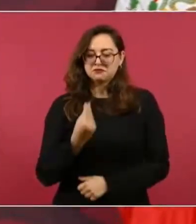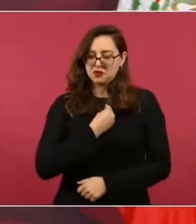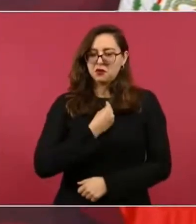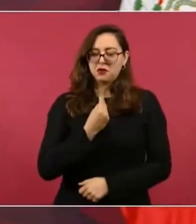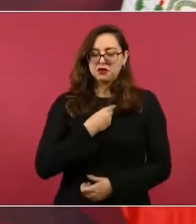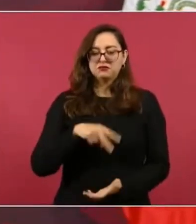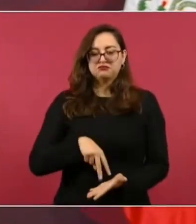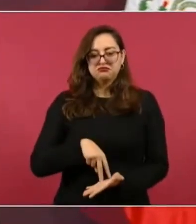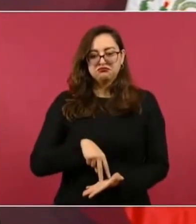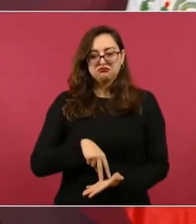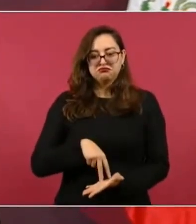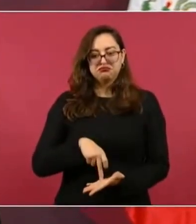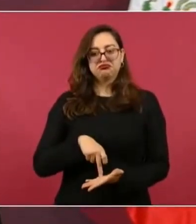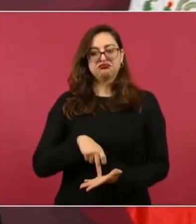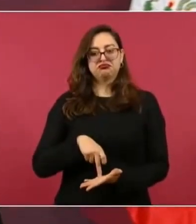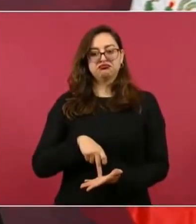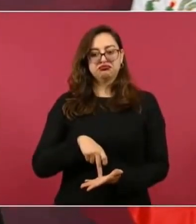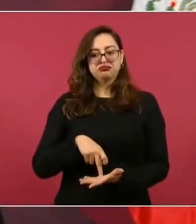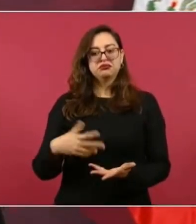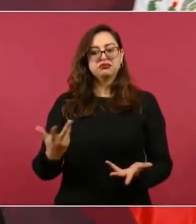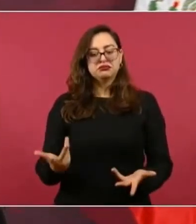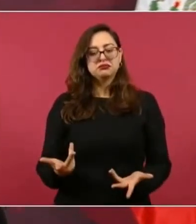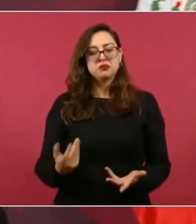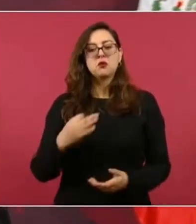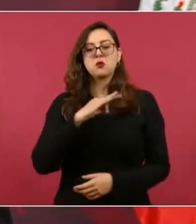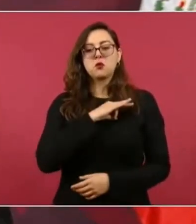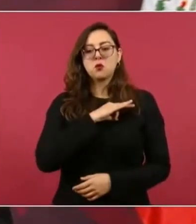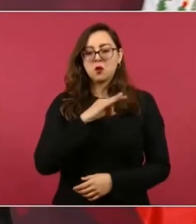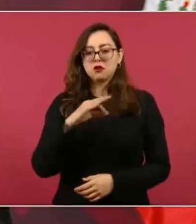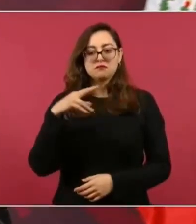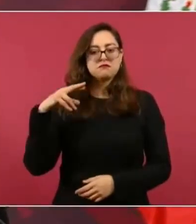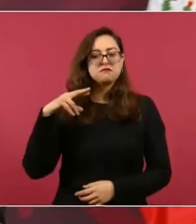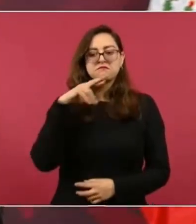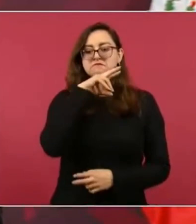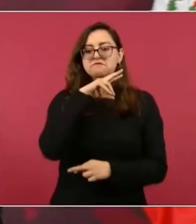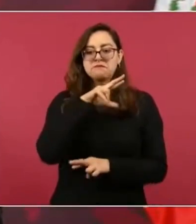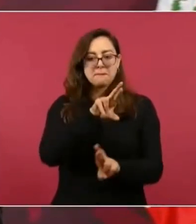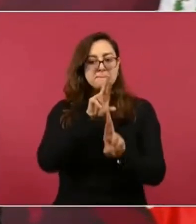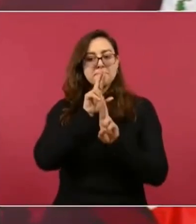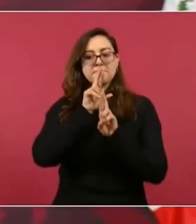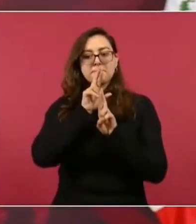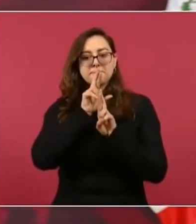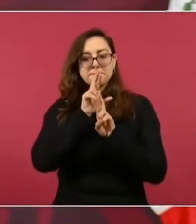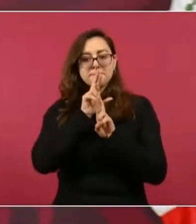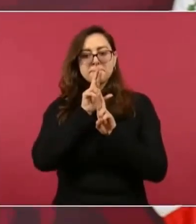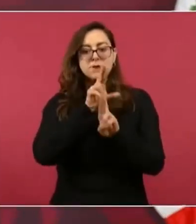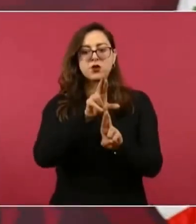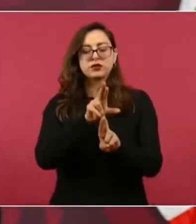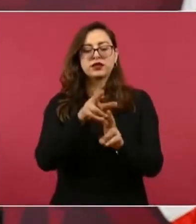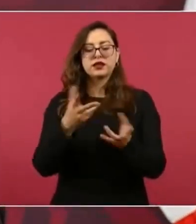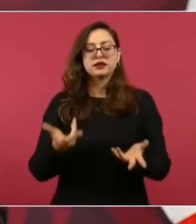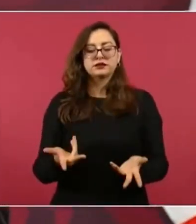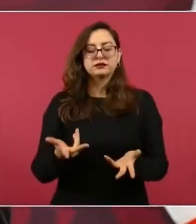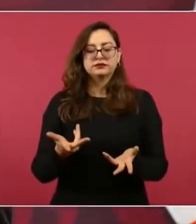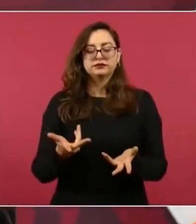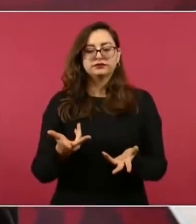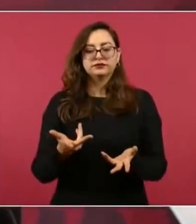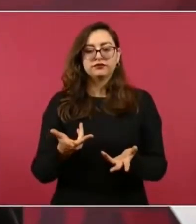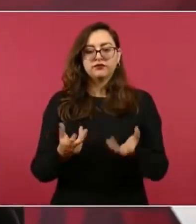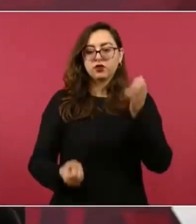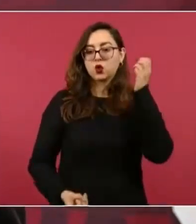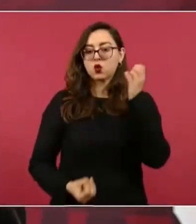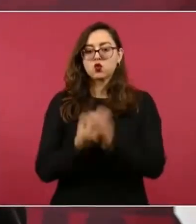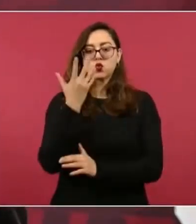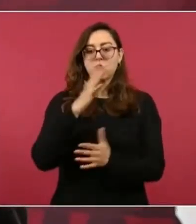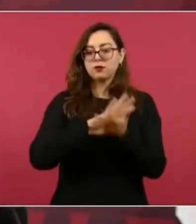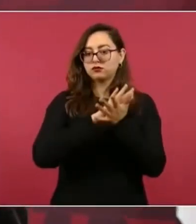contéstenos cuál es el plan, qué significa la nueva